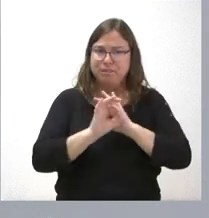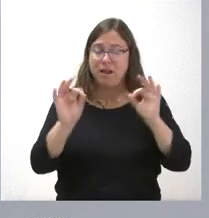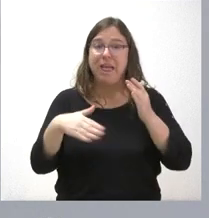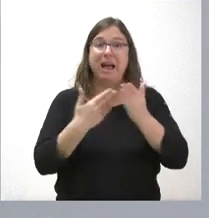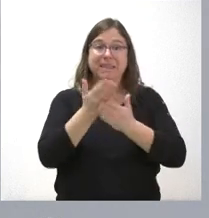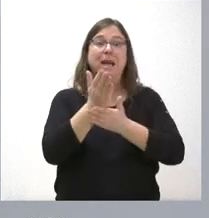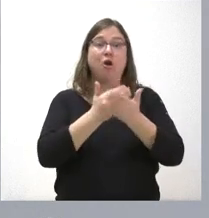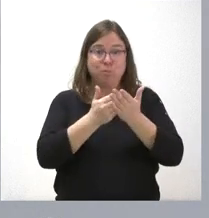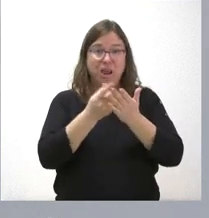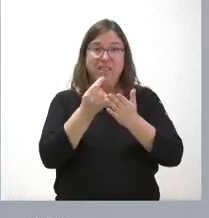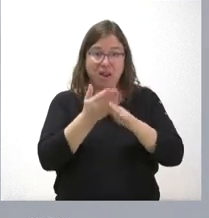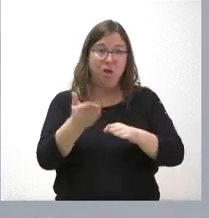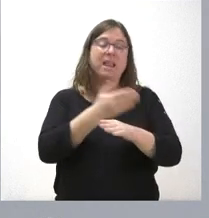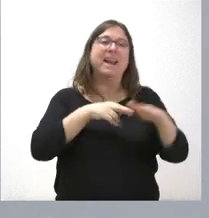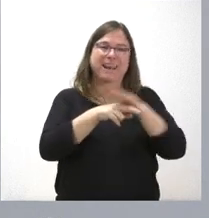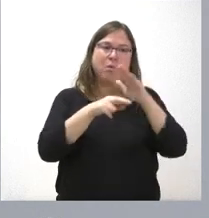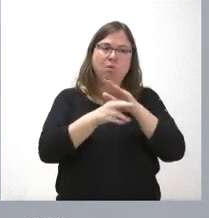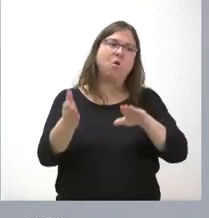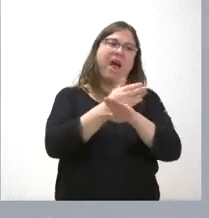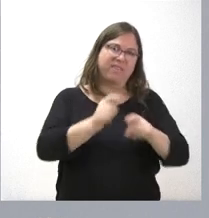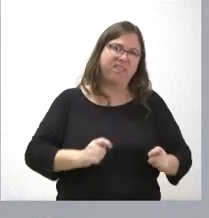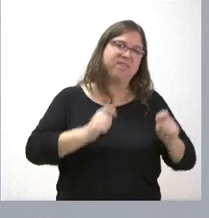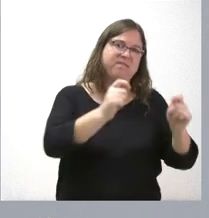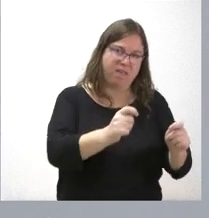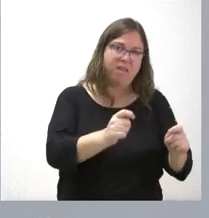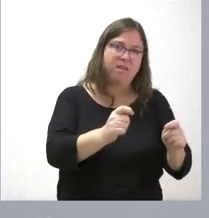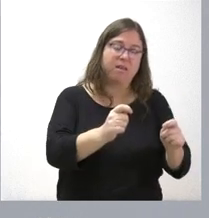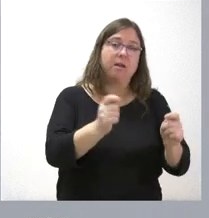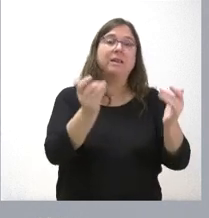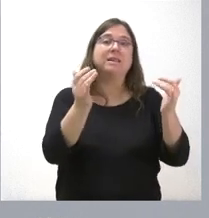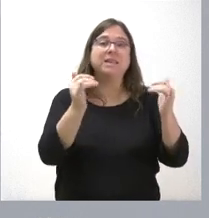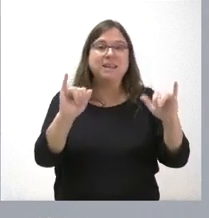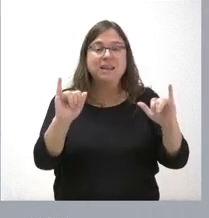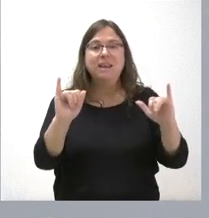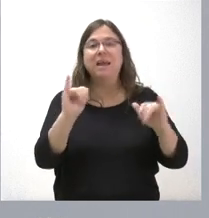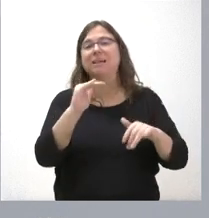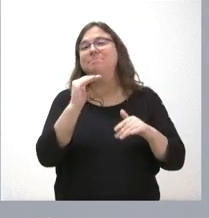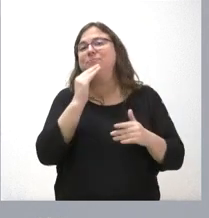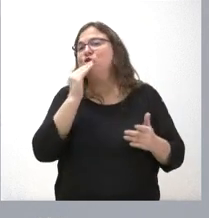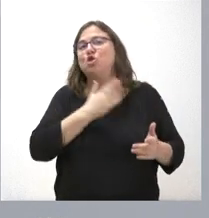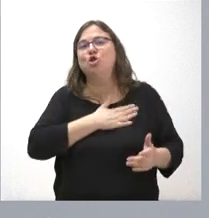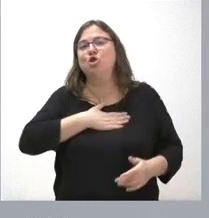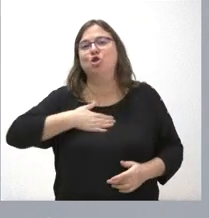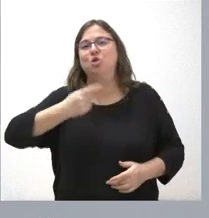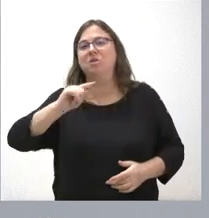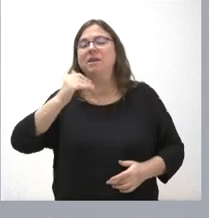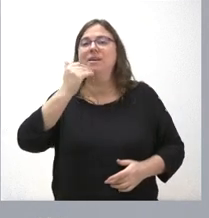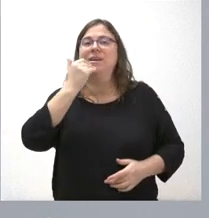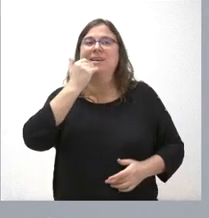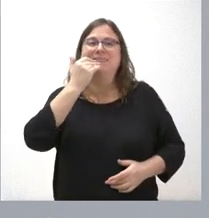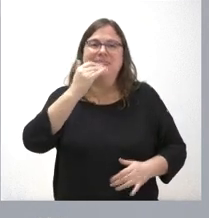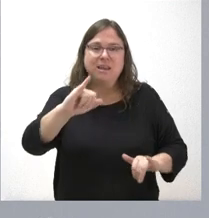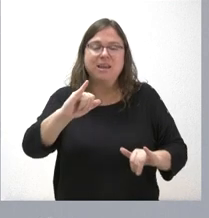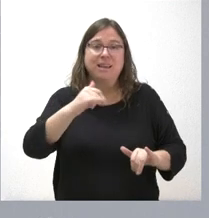adelantamos la totalidad de los recursos en materia del transporte, es que ni siquiera se ha querido contar con aquellos que hacemos el mayor